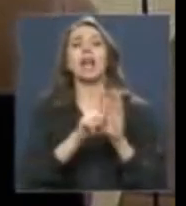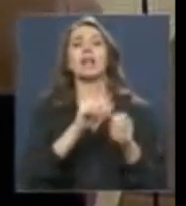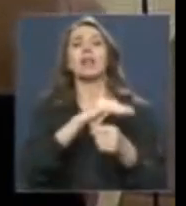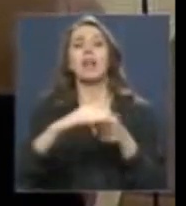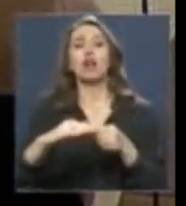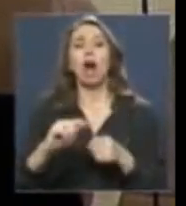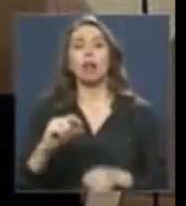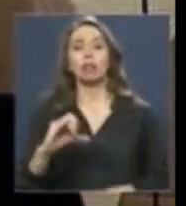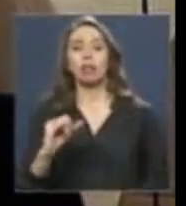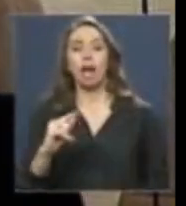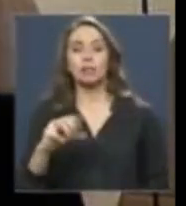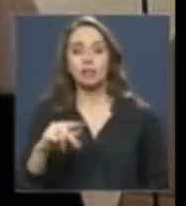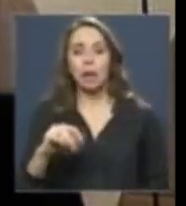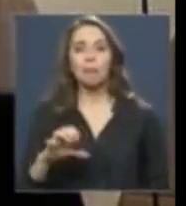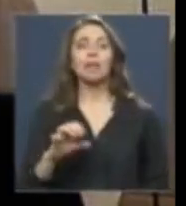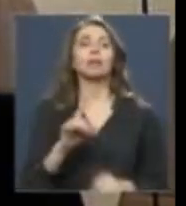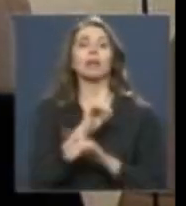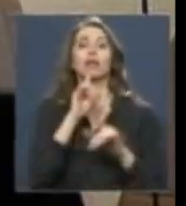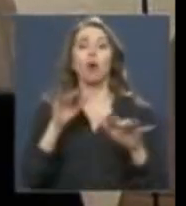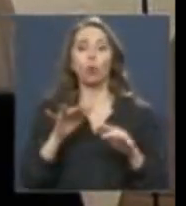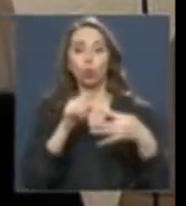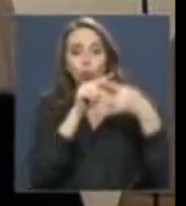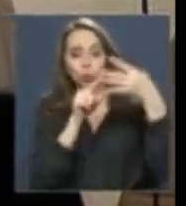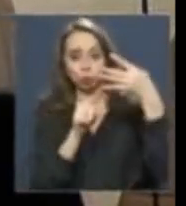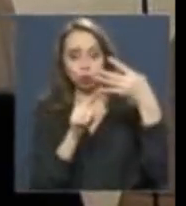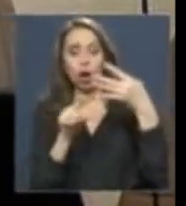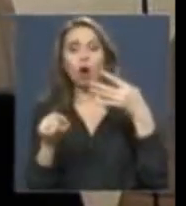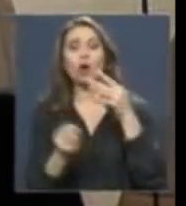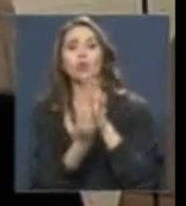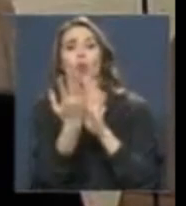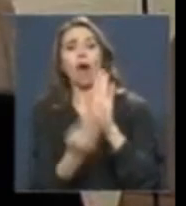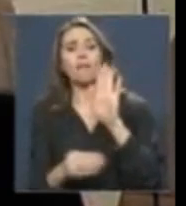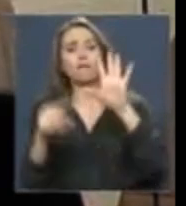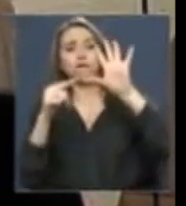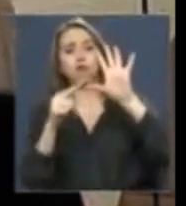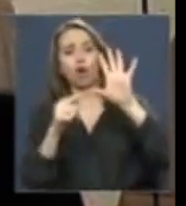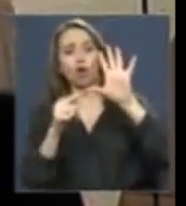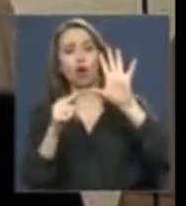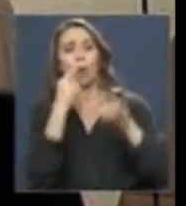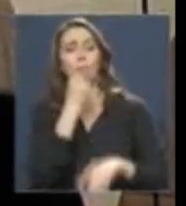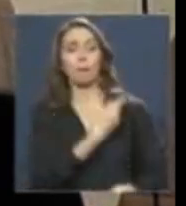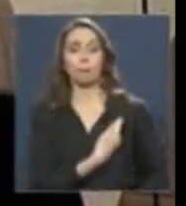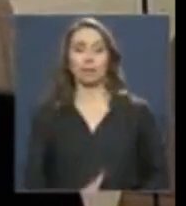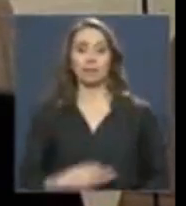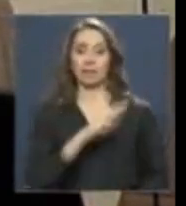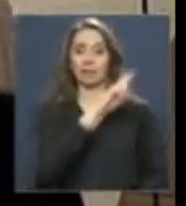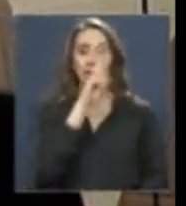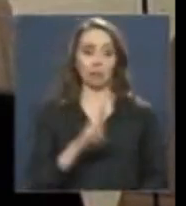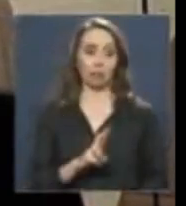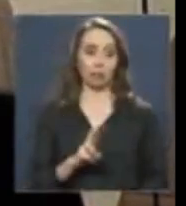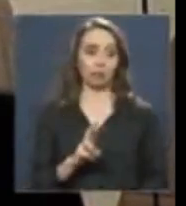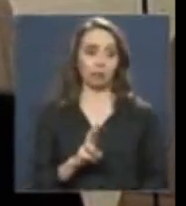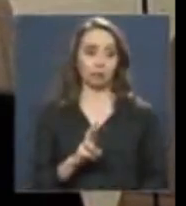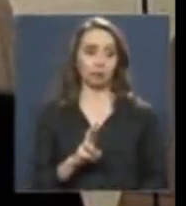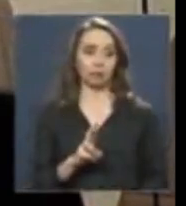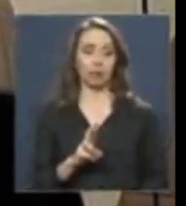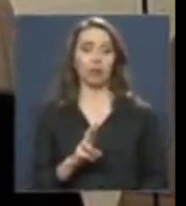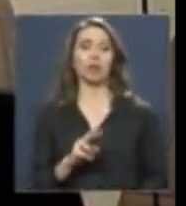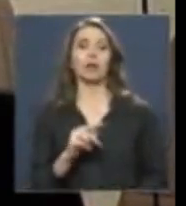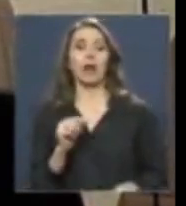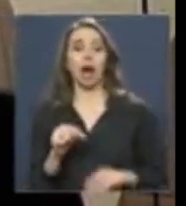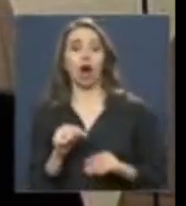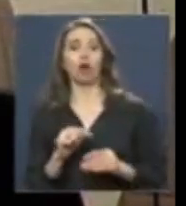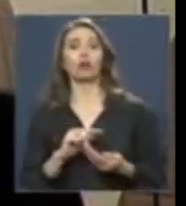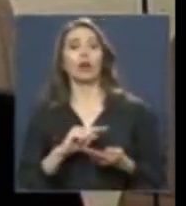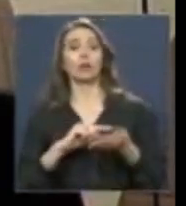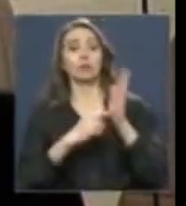etcétera. Al incorporarse a esta nueva categoría, donde el Presidente de la República, y que en esta instancia, o en esta obligación que se le